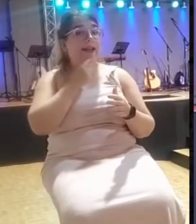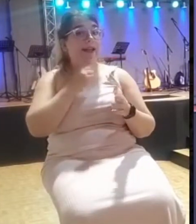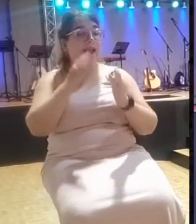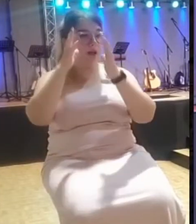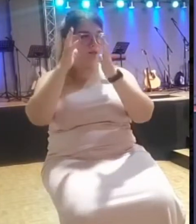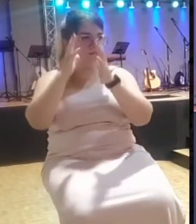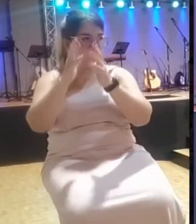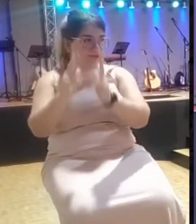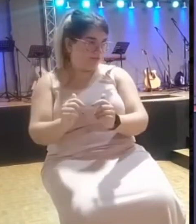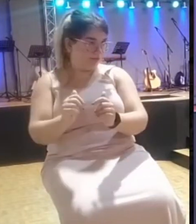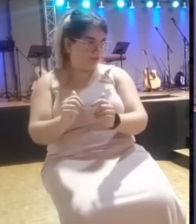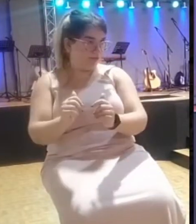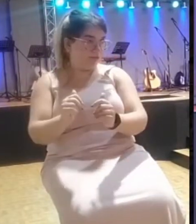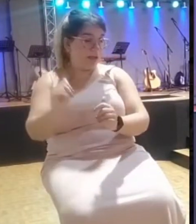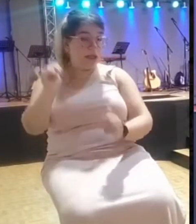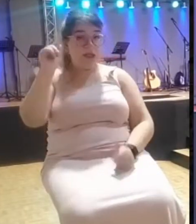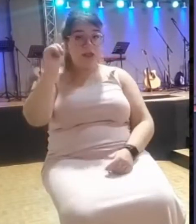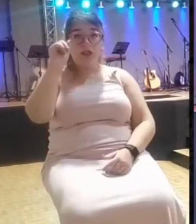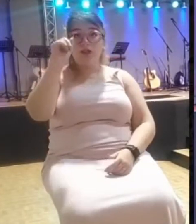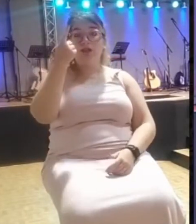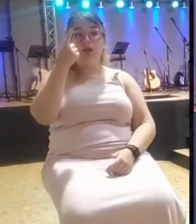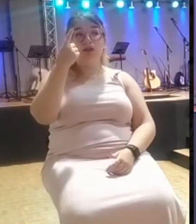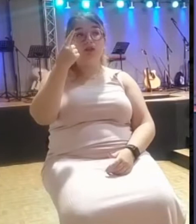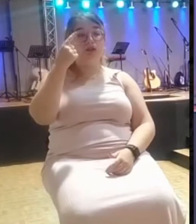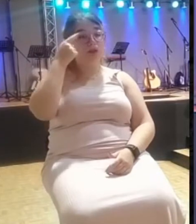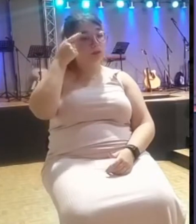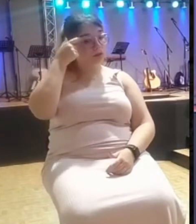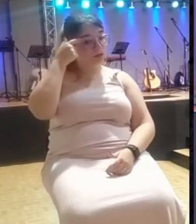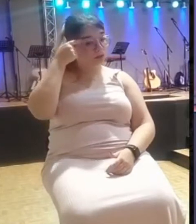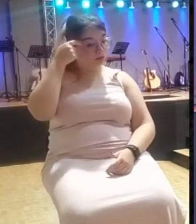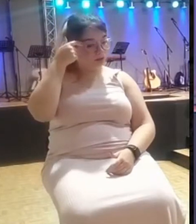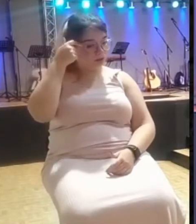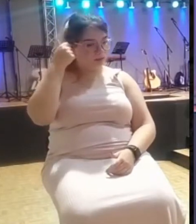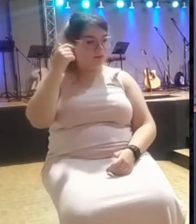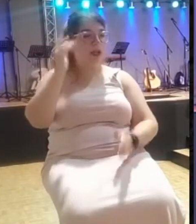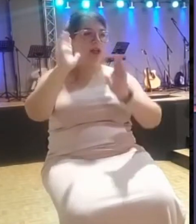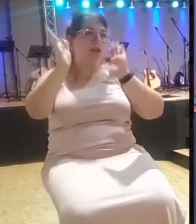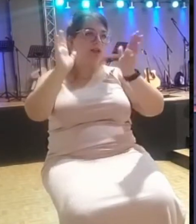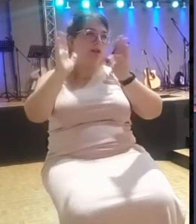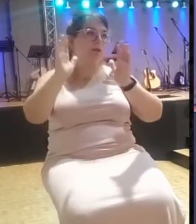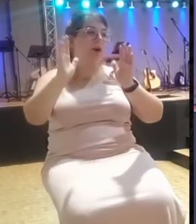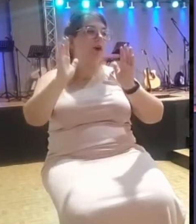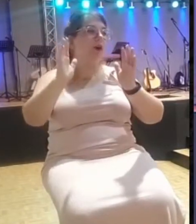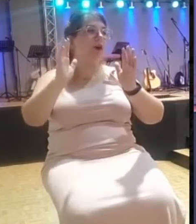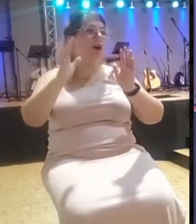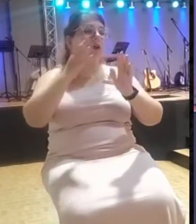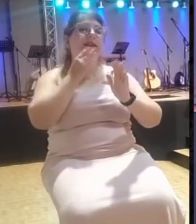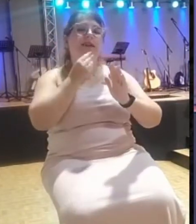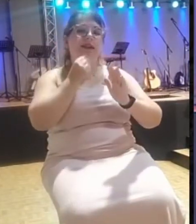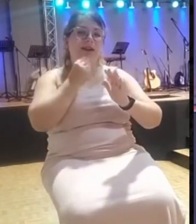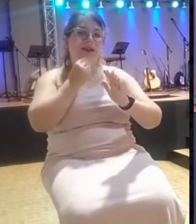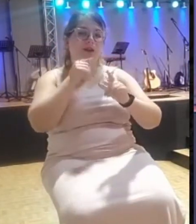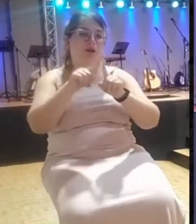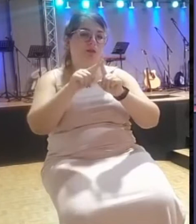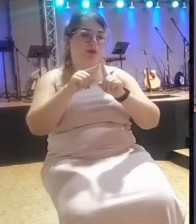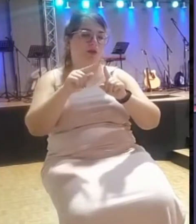Dios estaba en un tiempo en que, claro, le había dado una oportunidad mostrando su